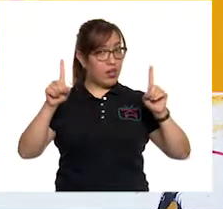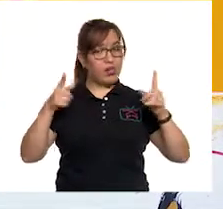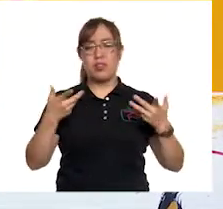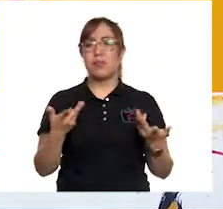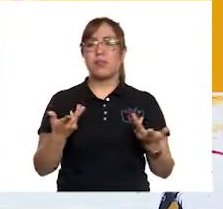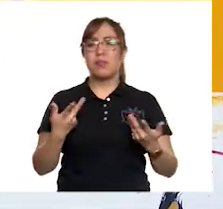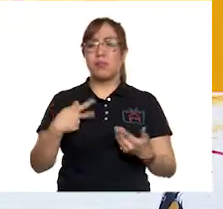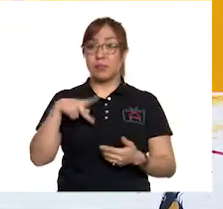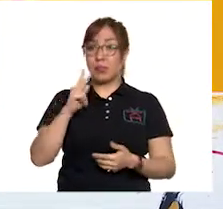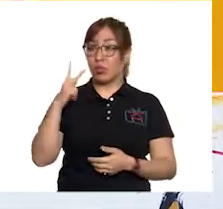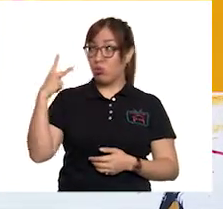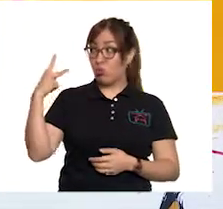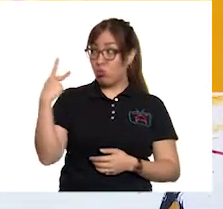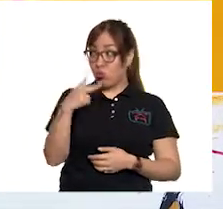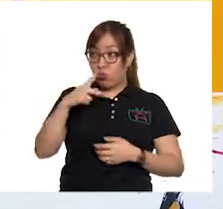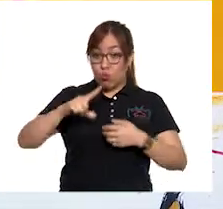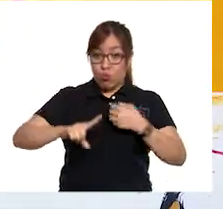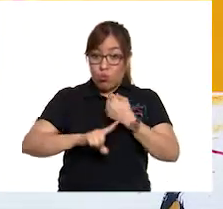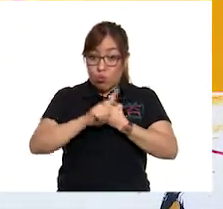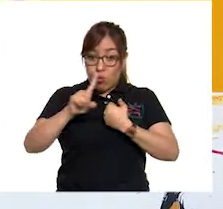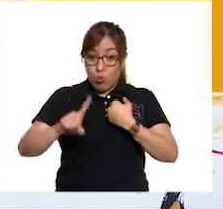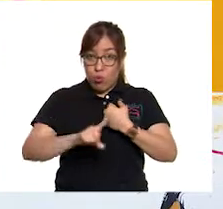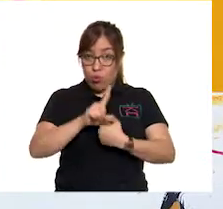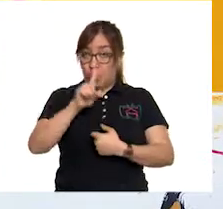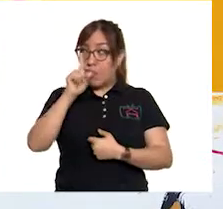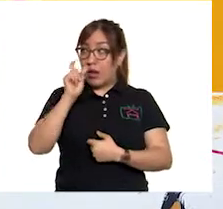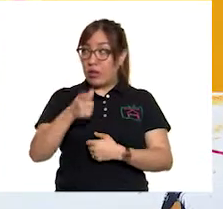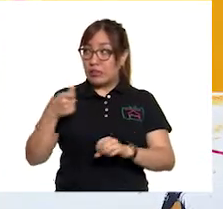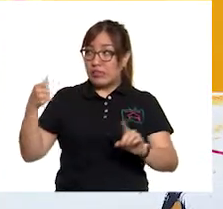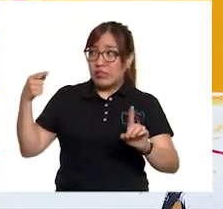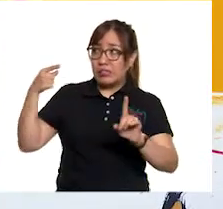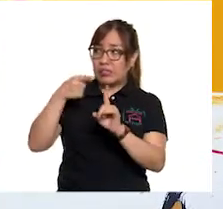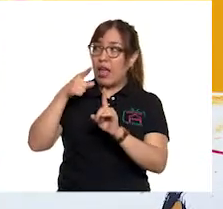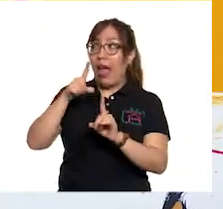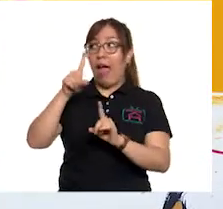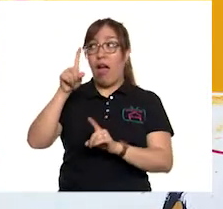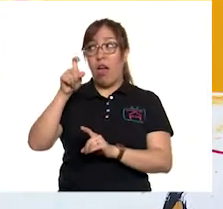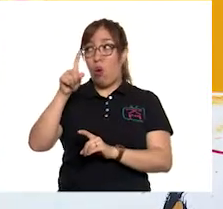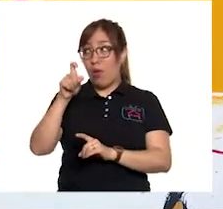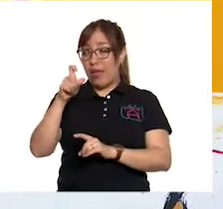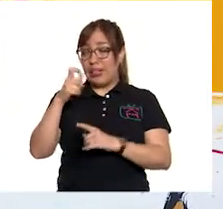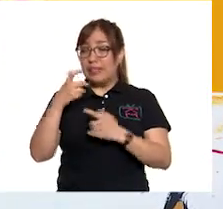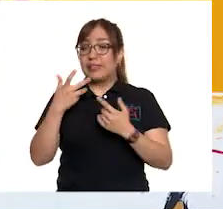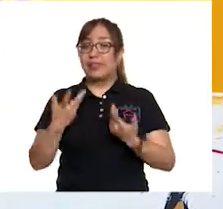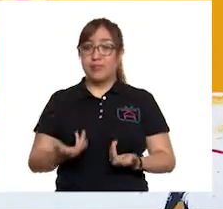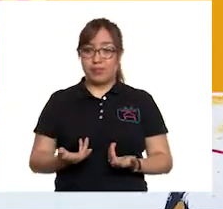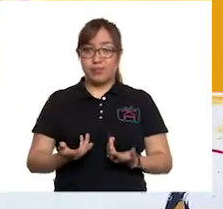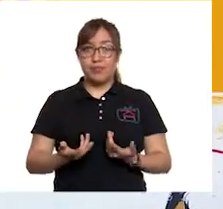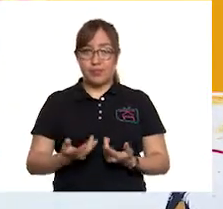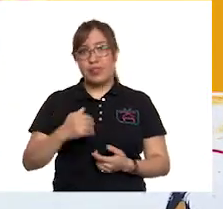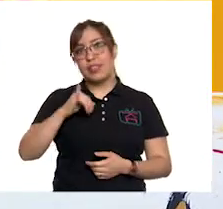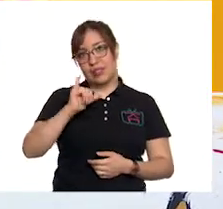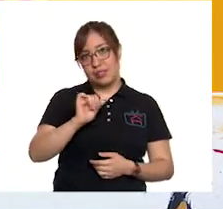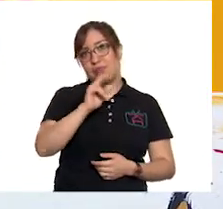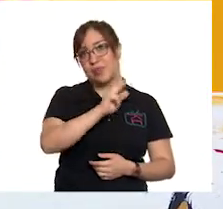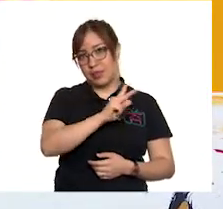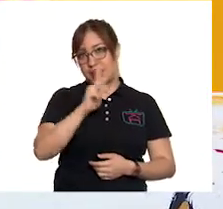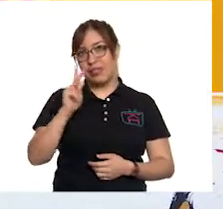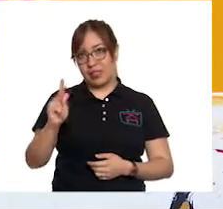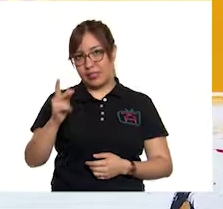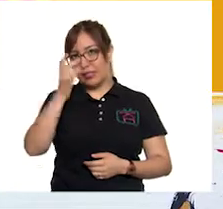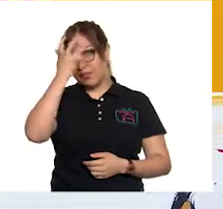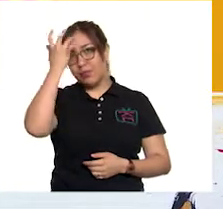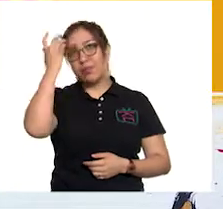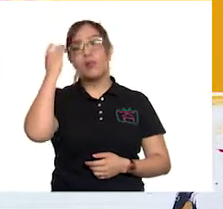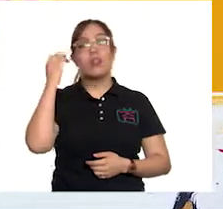problema que van a resolver en la asamblea es el del agua. En eso sí nos parecemos. En